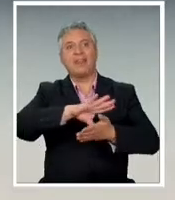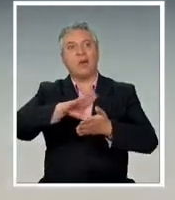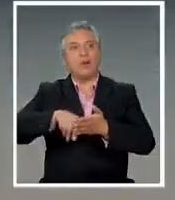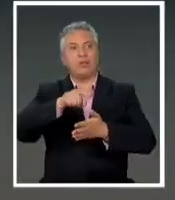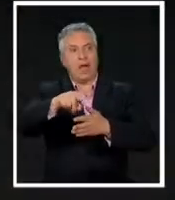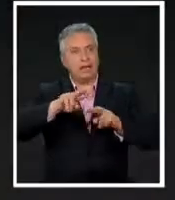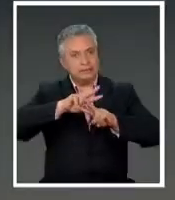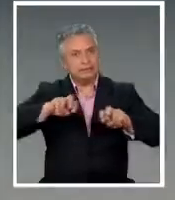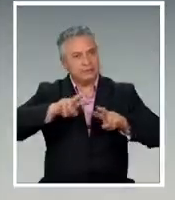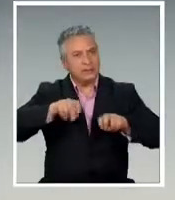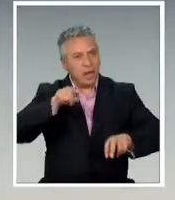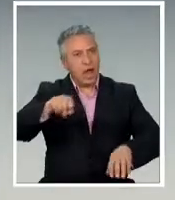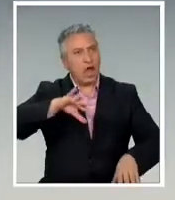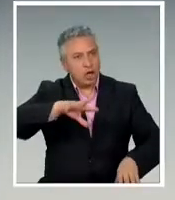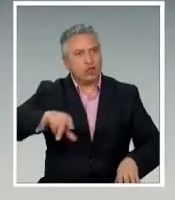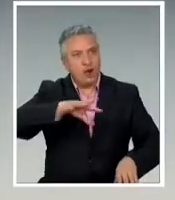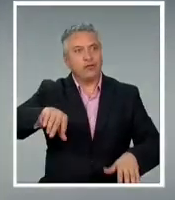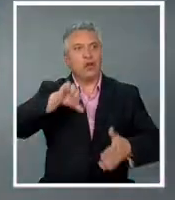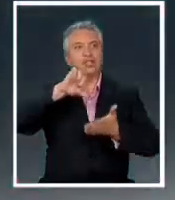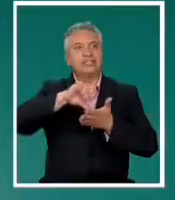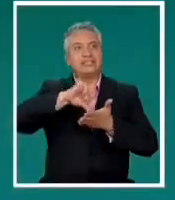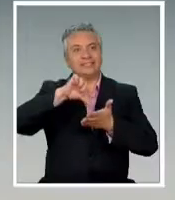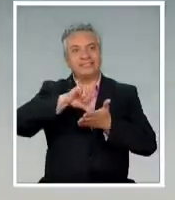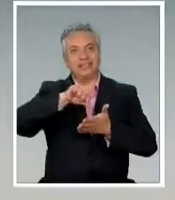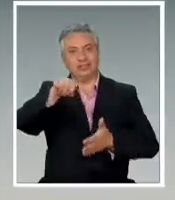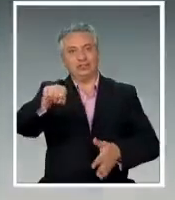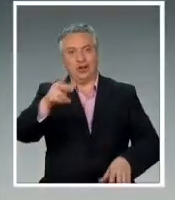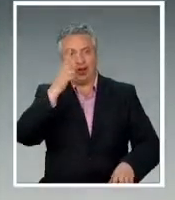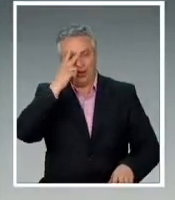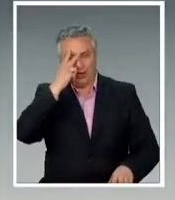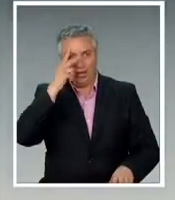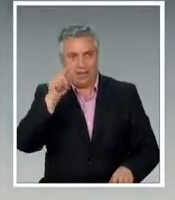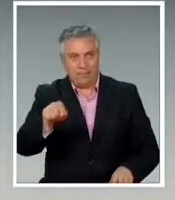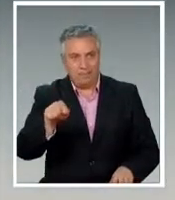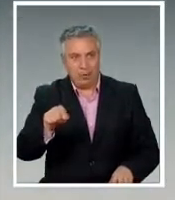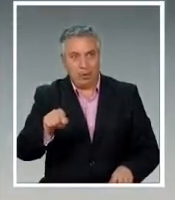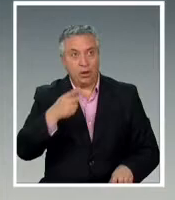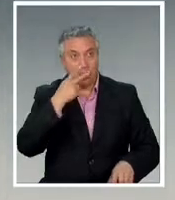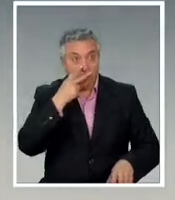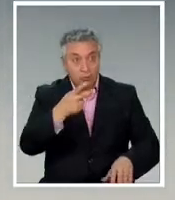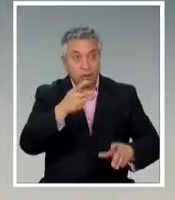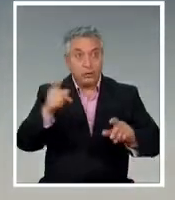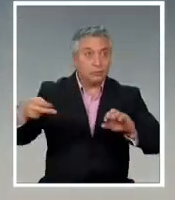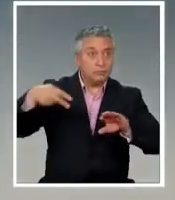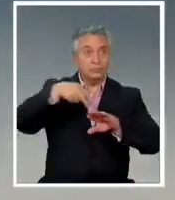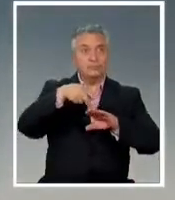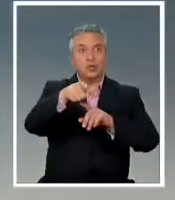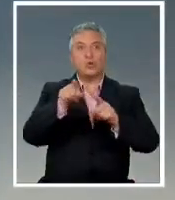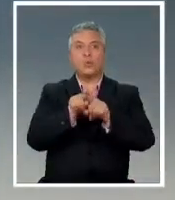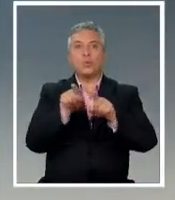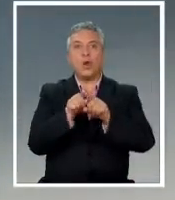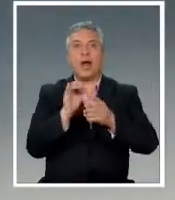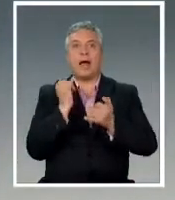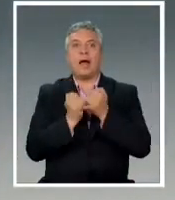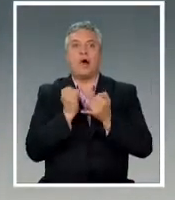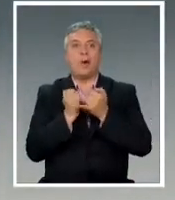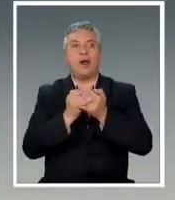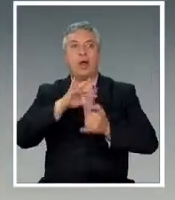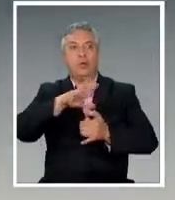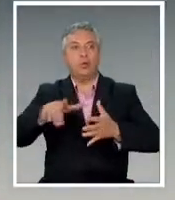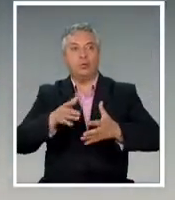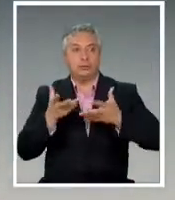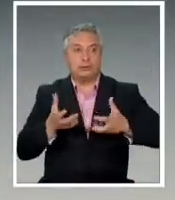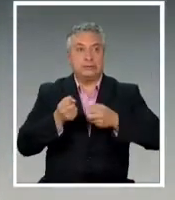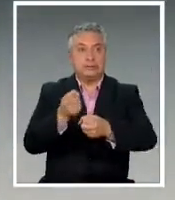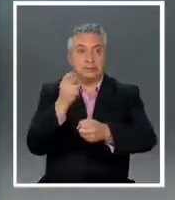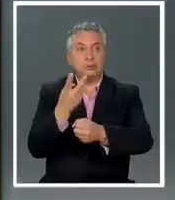por robos efectuados en el centro del puerto lo que observamos a continuación lo protagoniza su cómplice delictual quien empuja